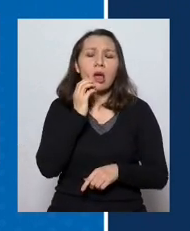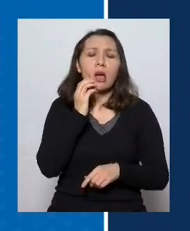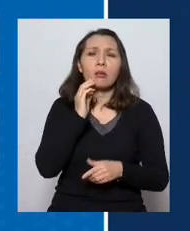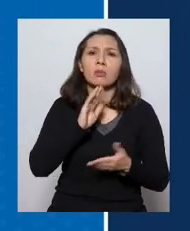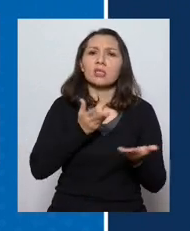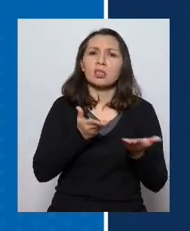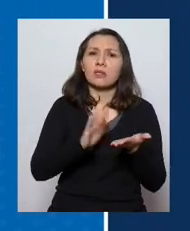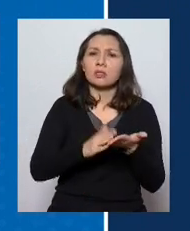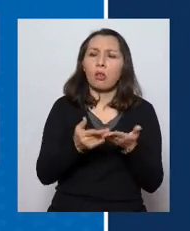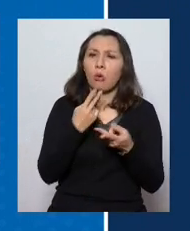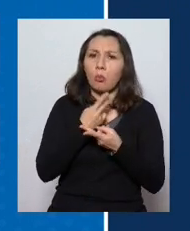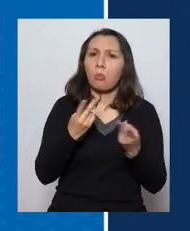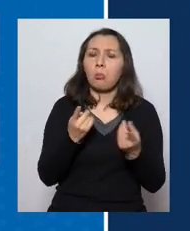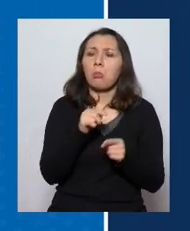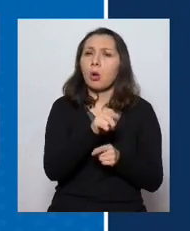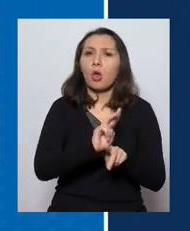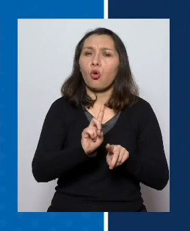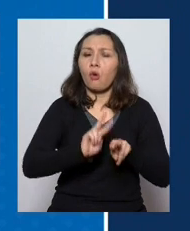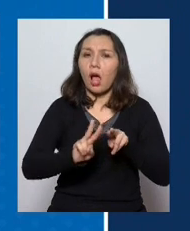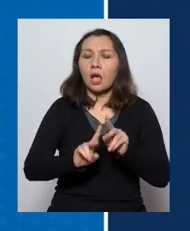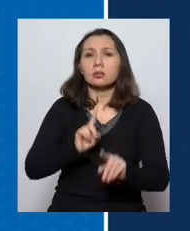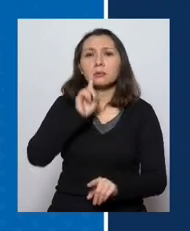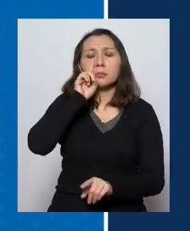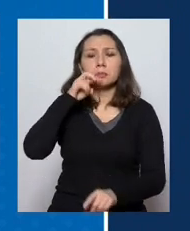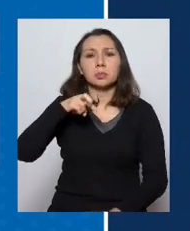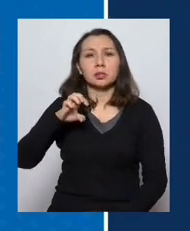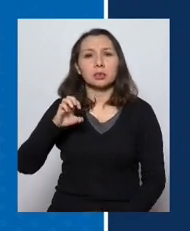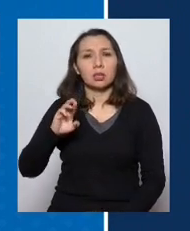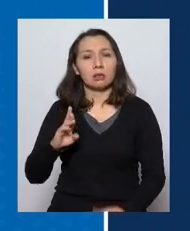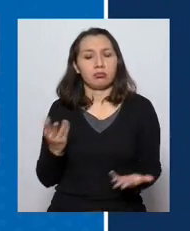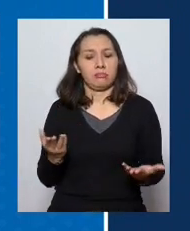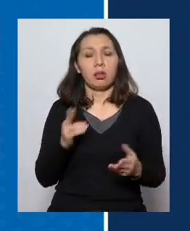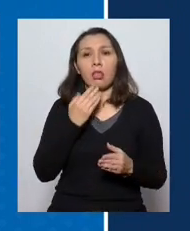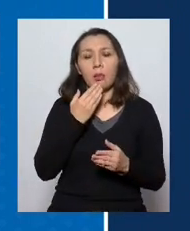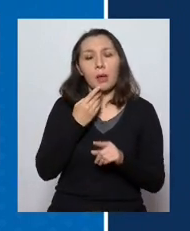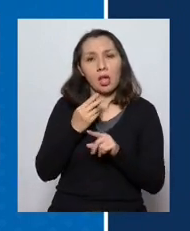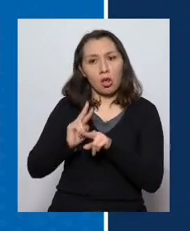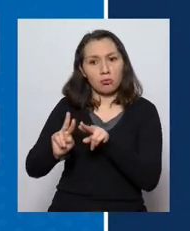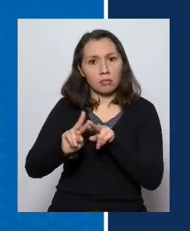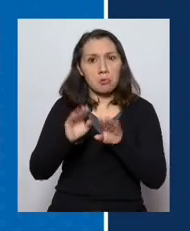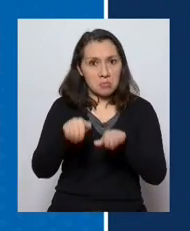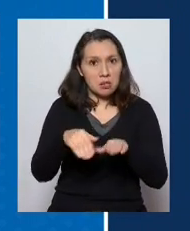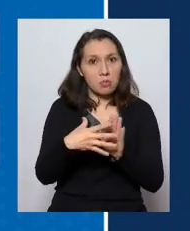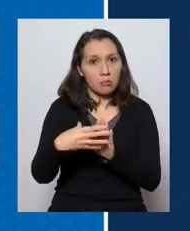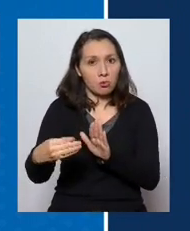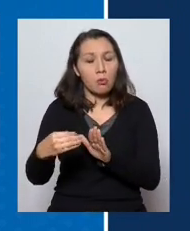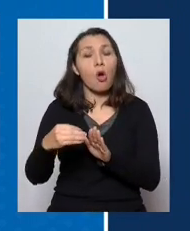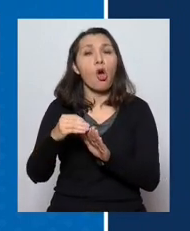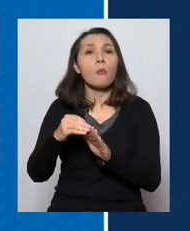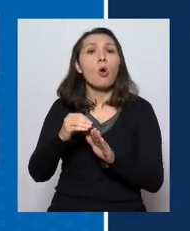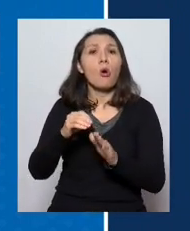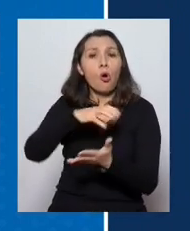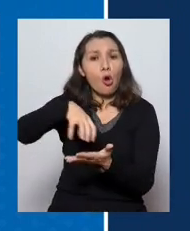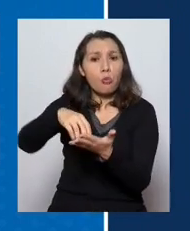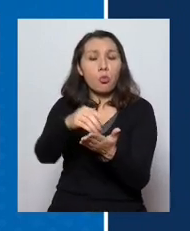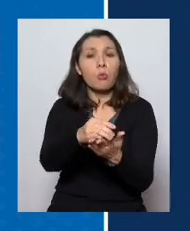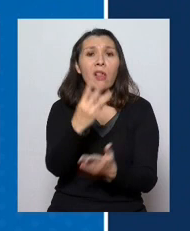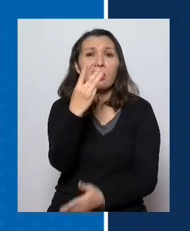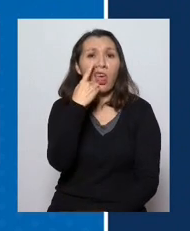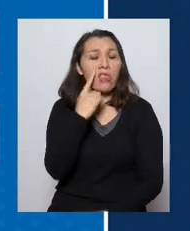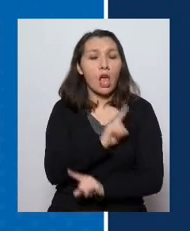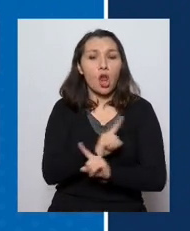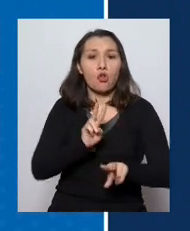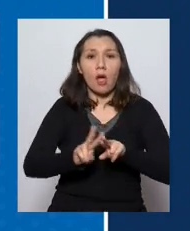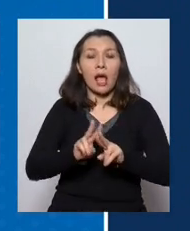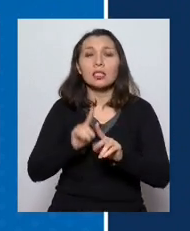qué es esa decisión? Y si finalmente también se va a hacer en otras comunas la eliminación de los PCR durante tres días.